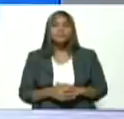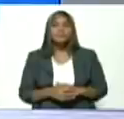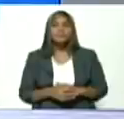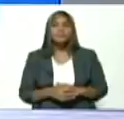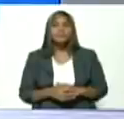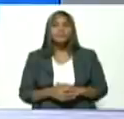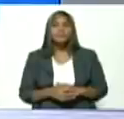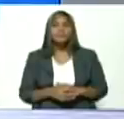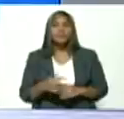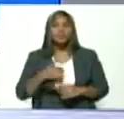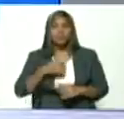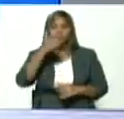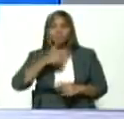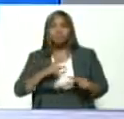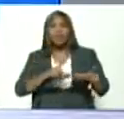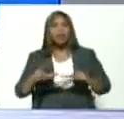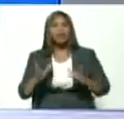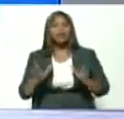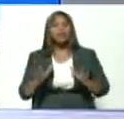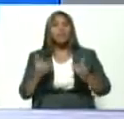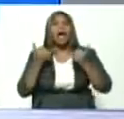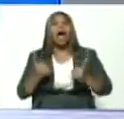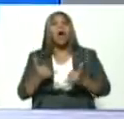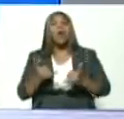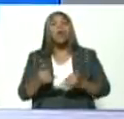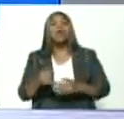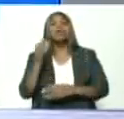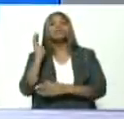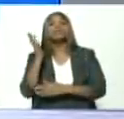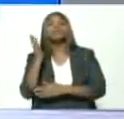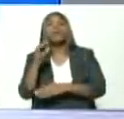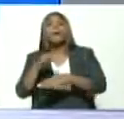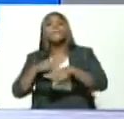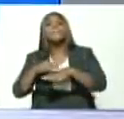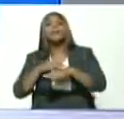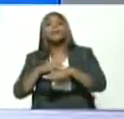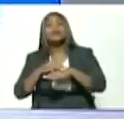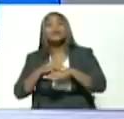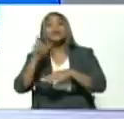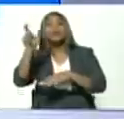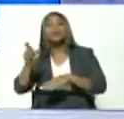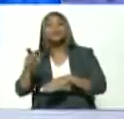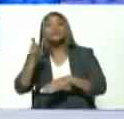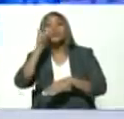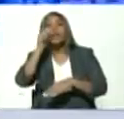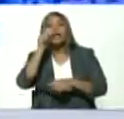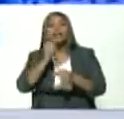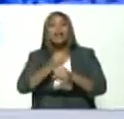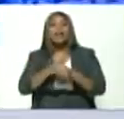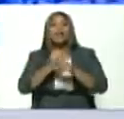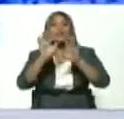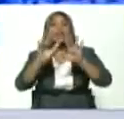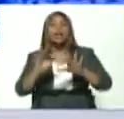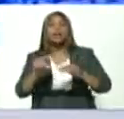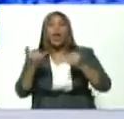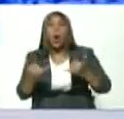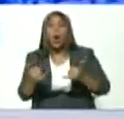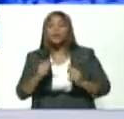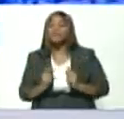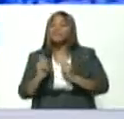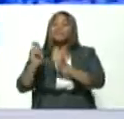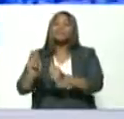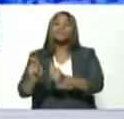yo estoy listo vamos a darle la palabra al ministro del trabajo y secretario ejecutivo a partir de hoy